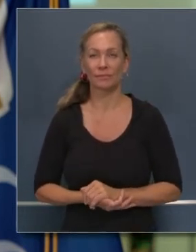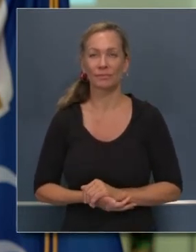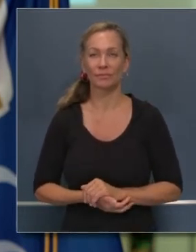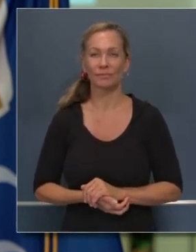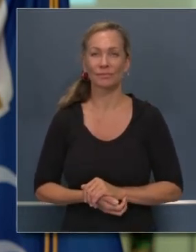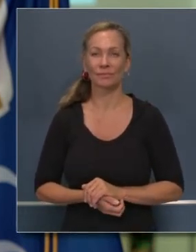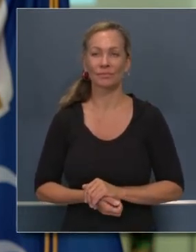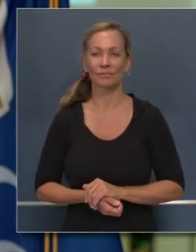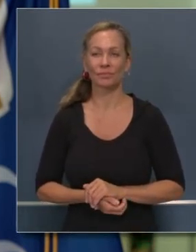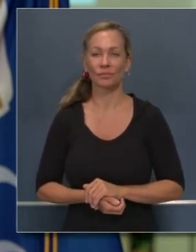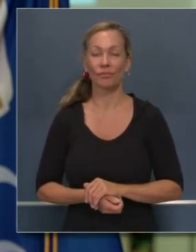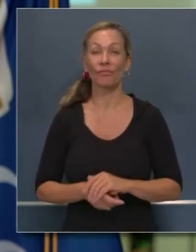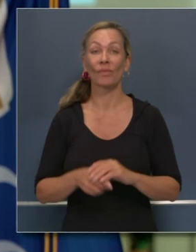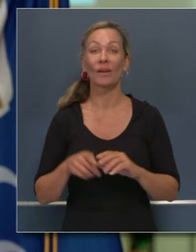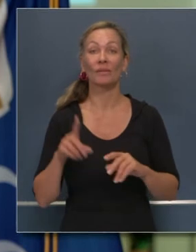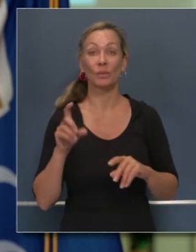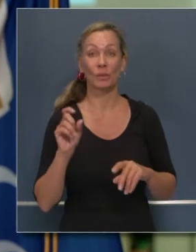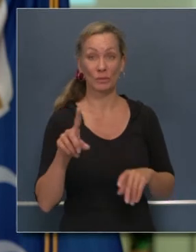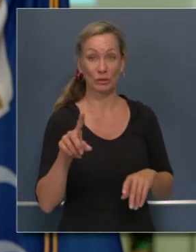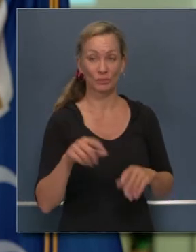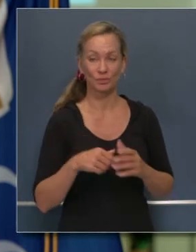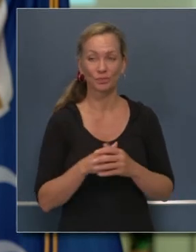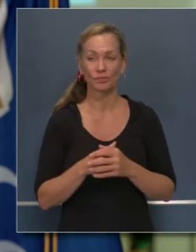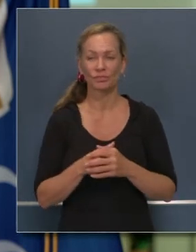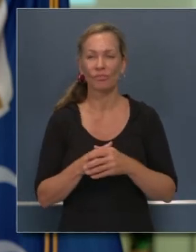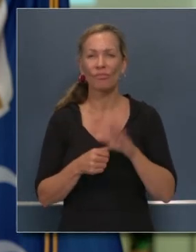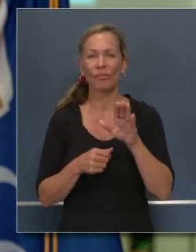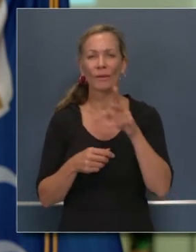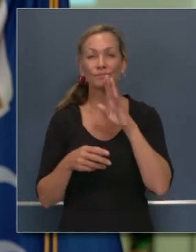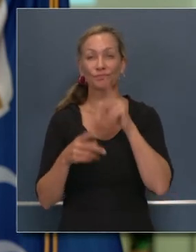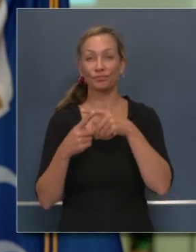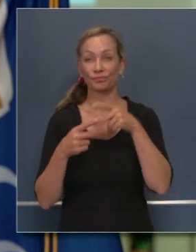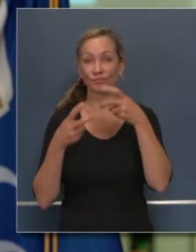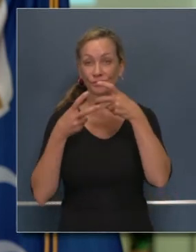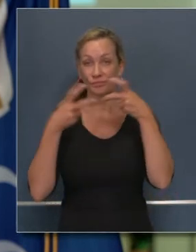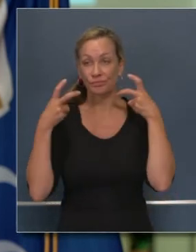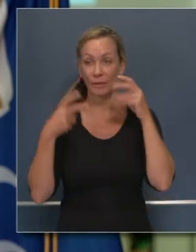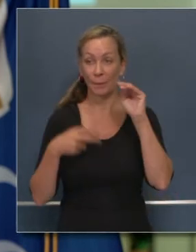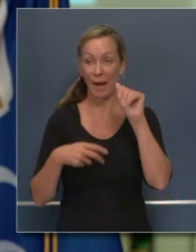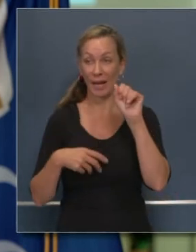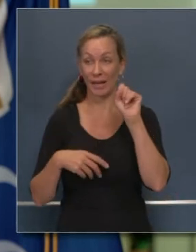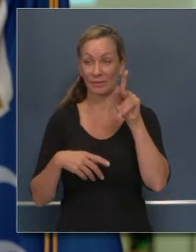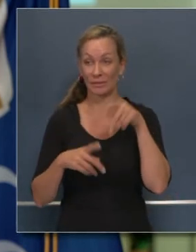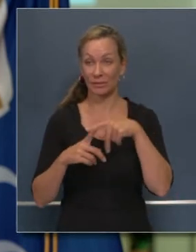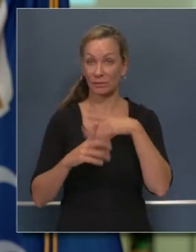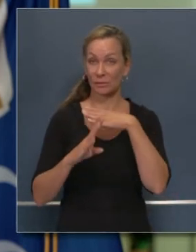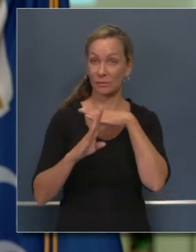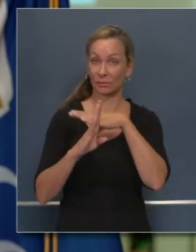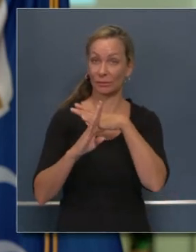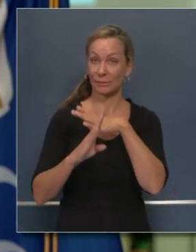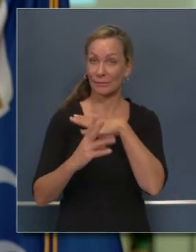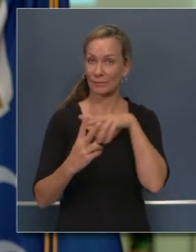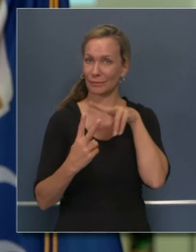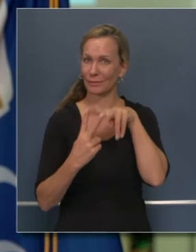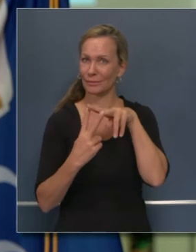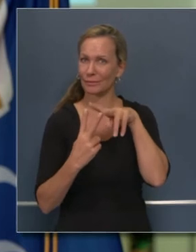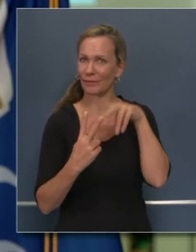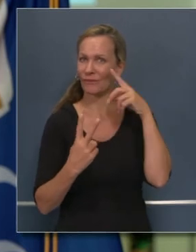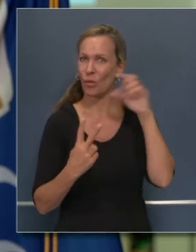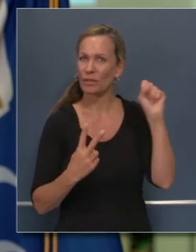Una pregunta sobre la seguridad. ¿Qué tipo de mascarilla se pone la gente para